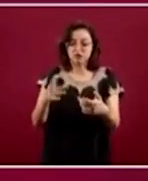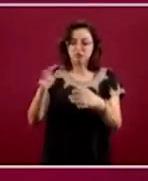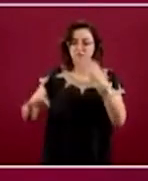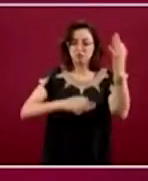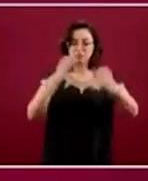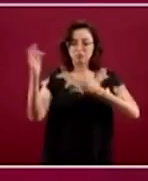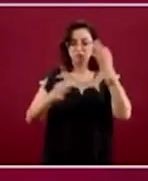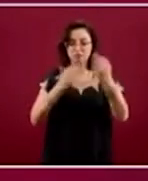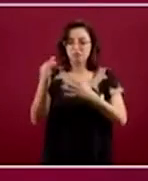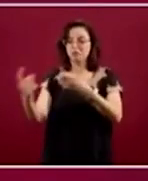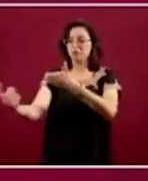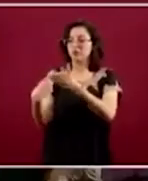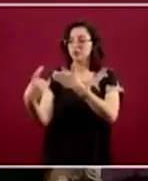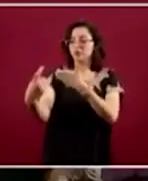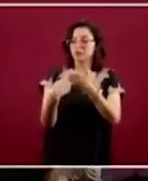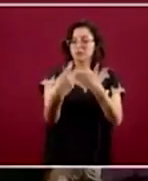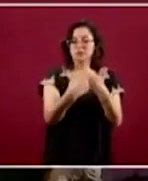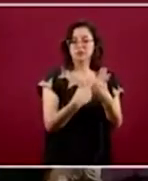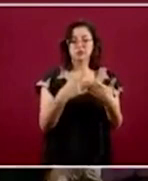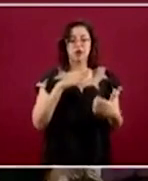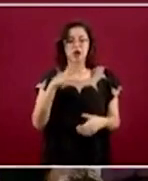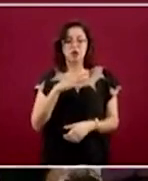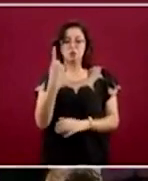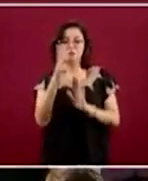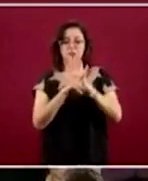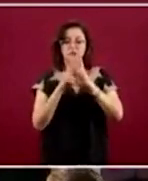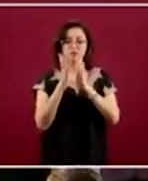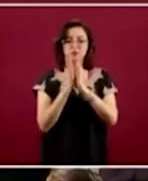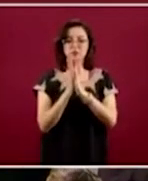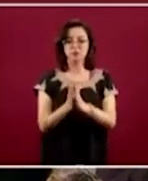esta campaña de reclutamiento. Tenemos un video, por favor.